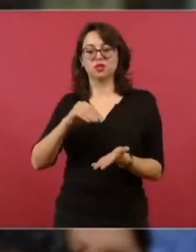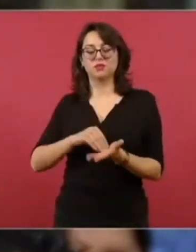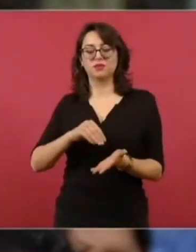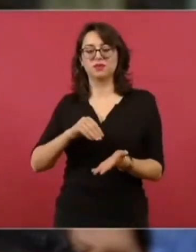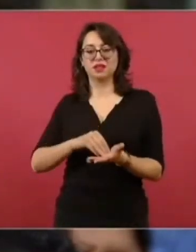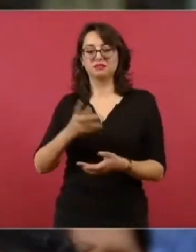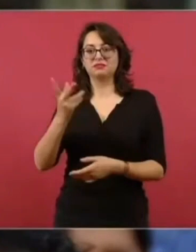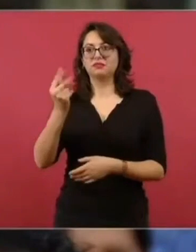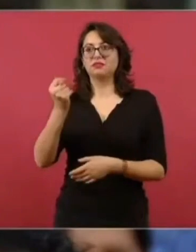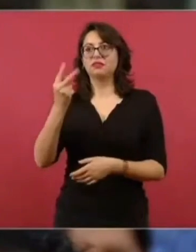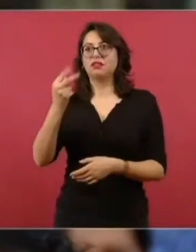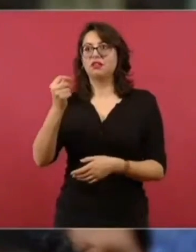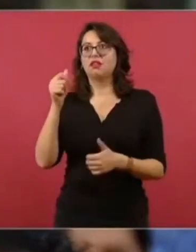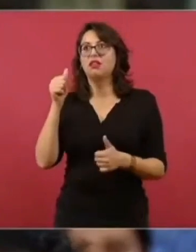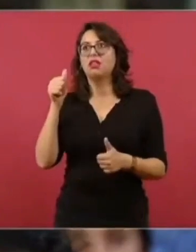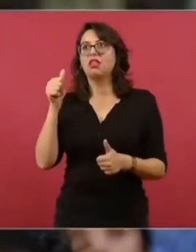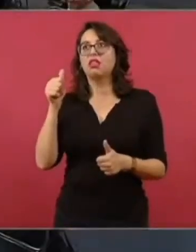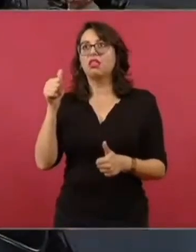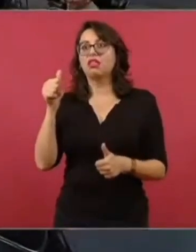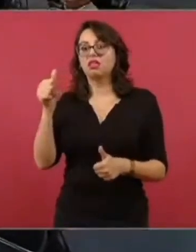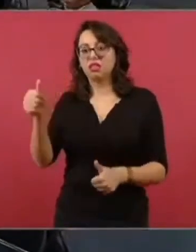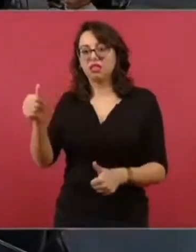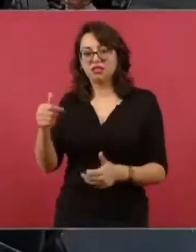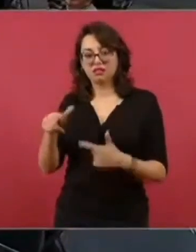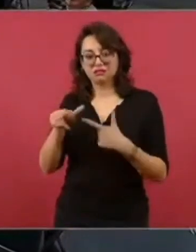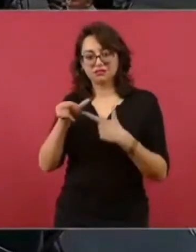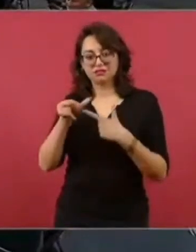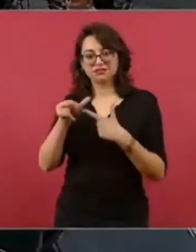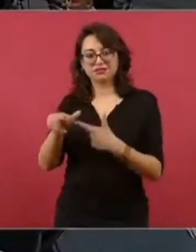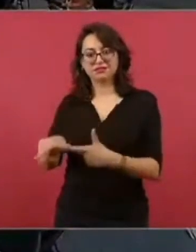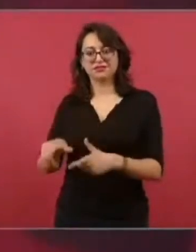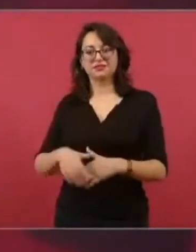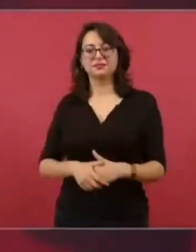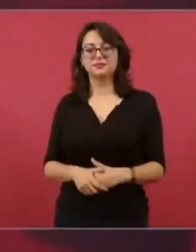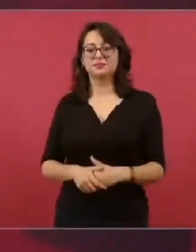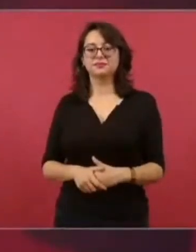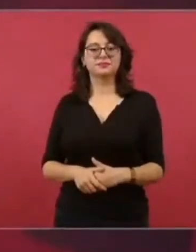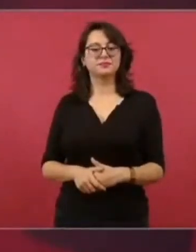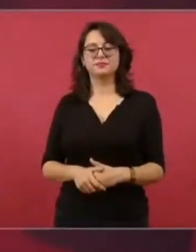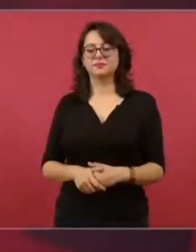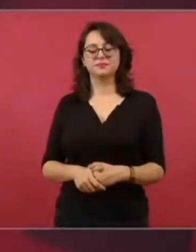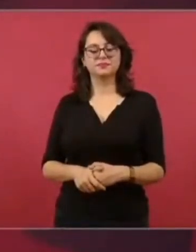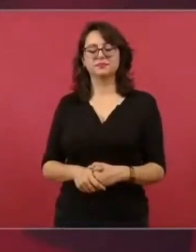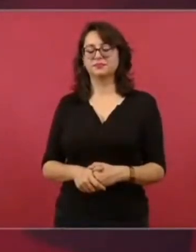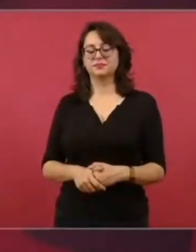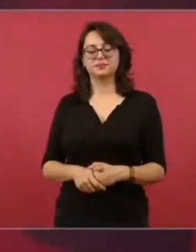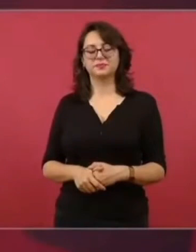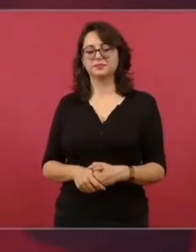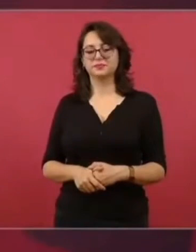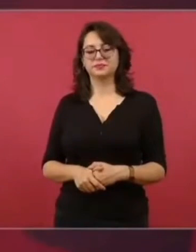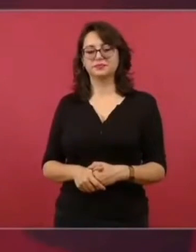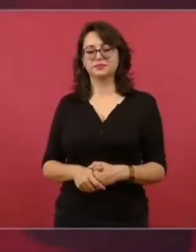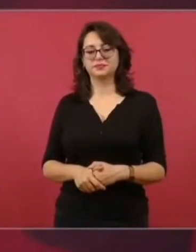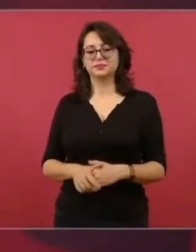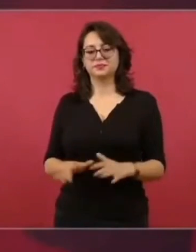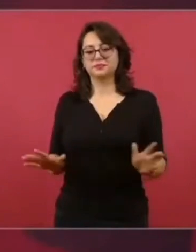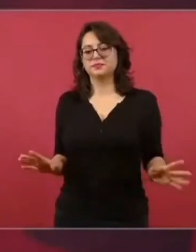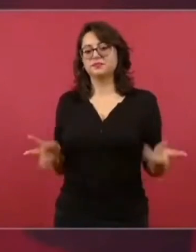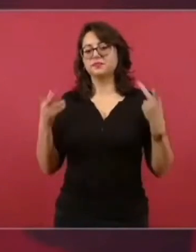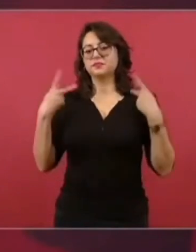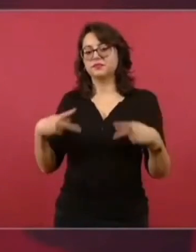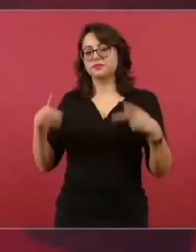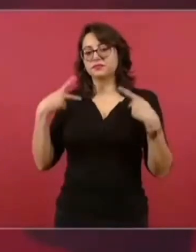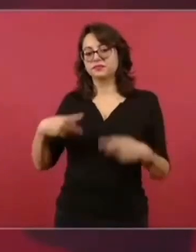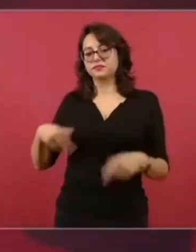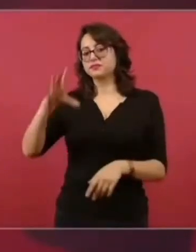a intereses mediáticos, a la pantalla televisiva? No, respeto mucho a los finados.